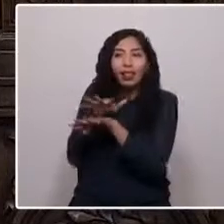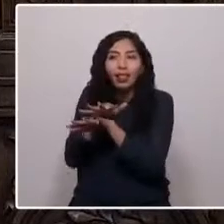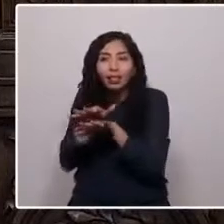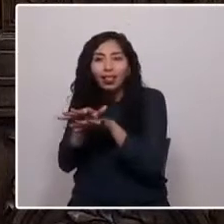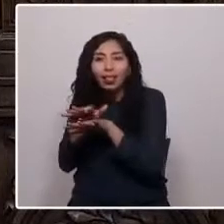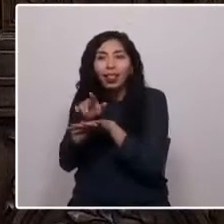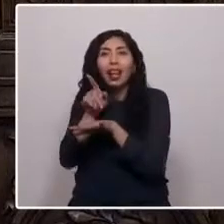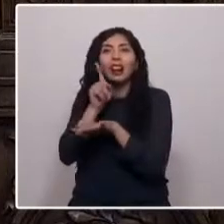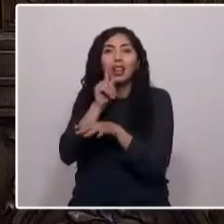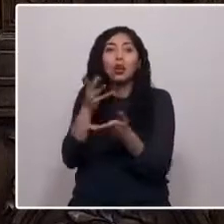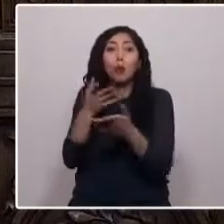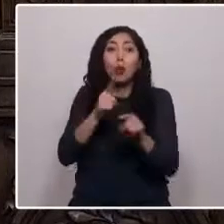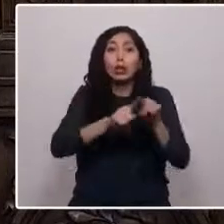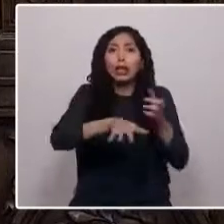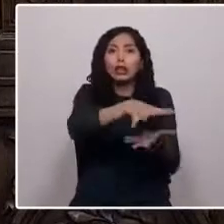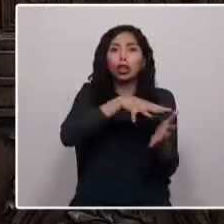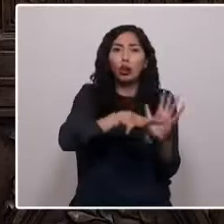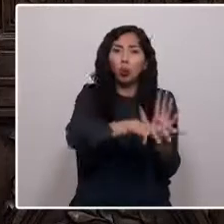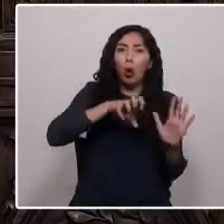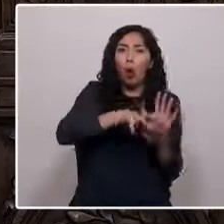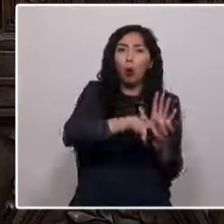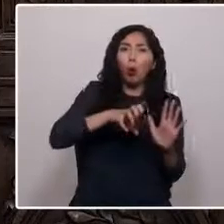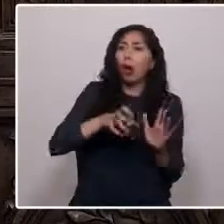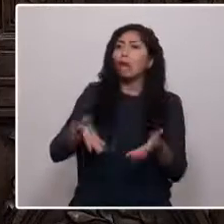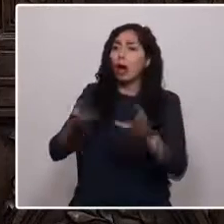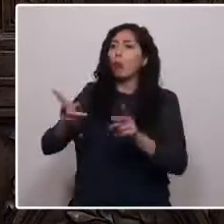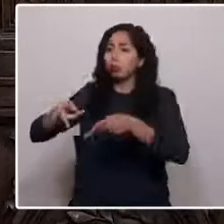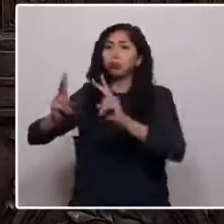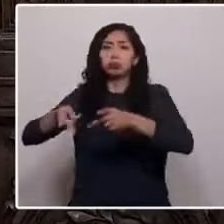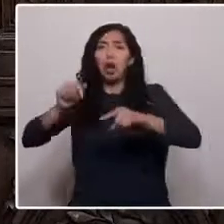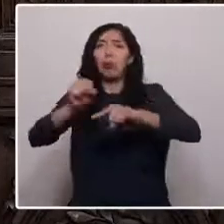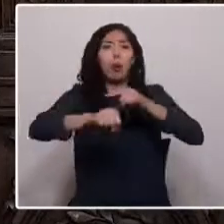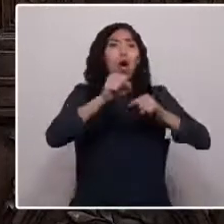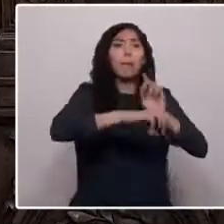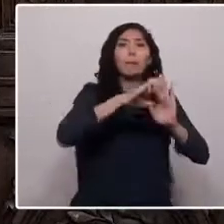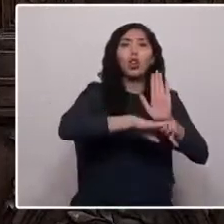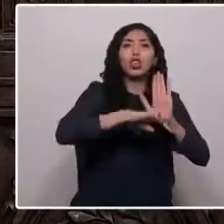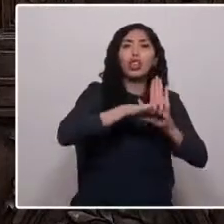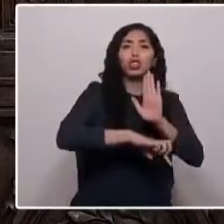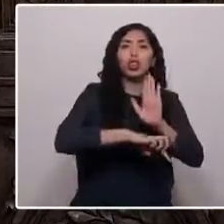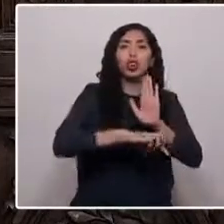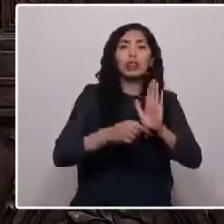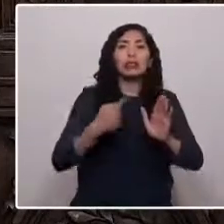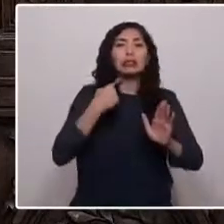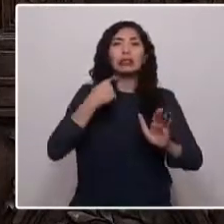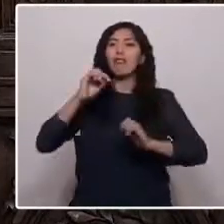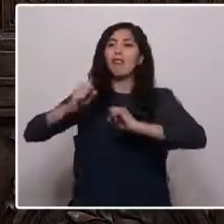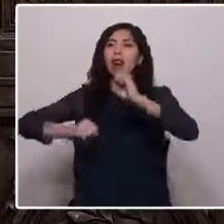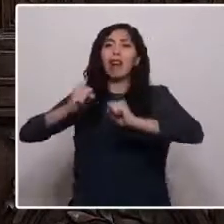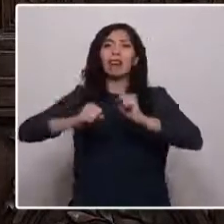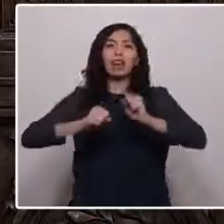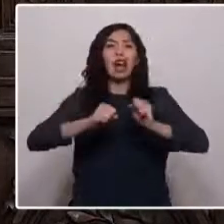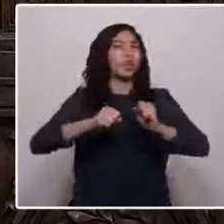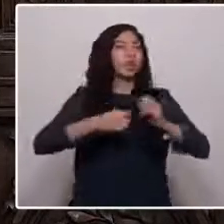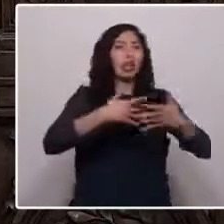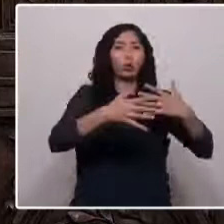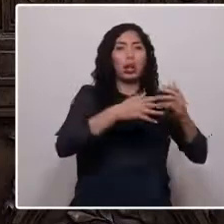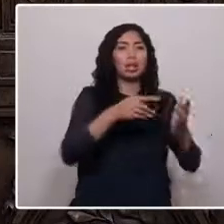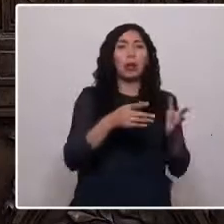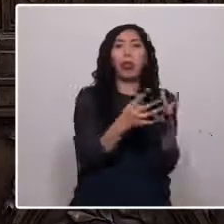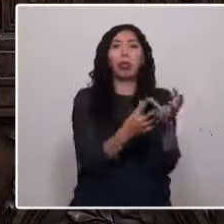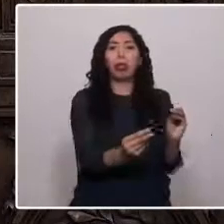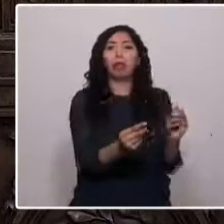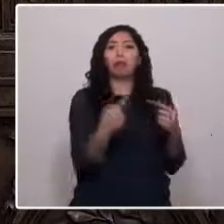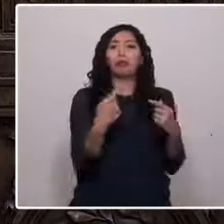para saquear territorios y llevar adelante proyectos extraactivistas en distintos lugares del país. Un año